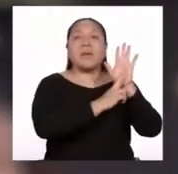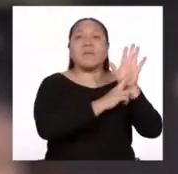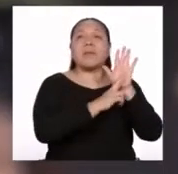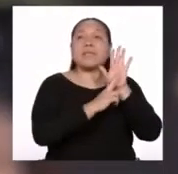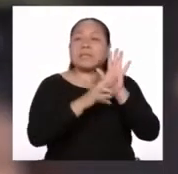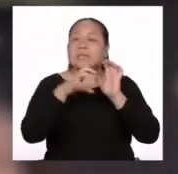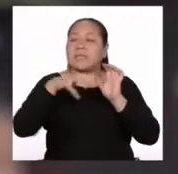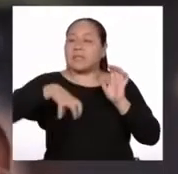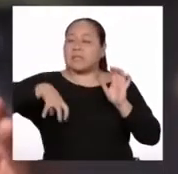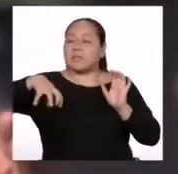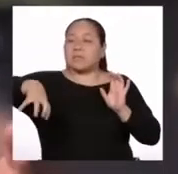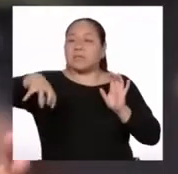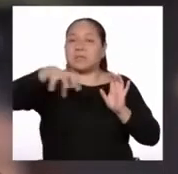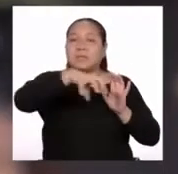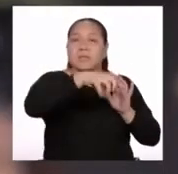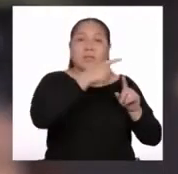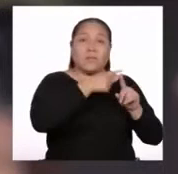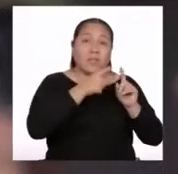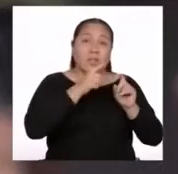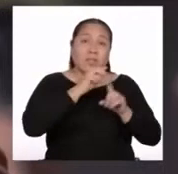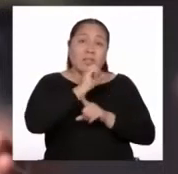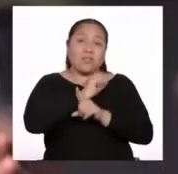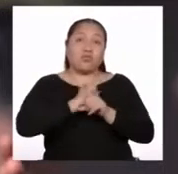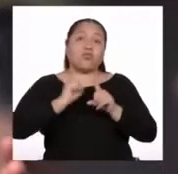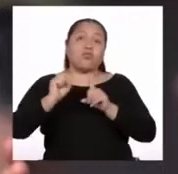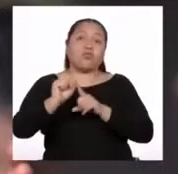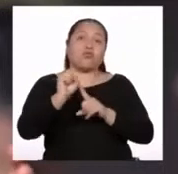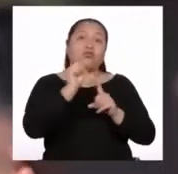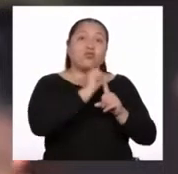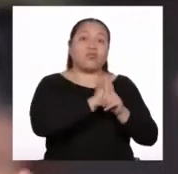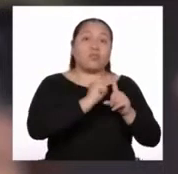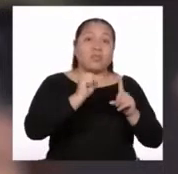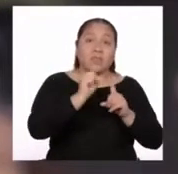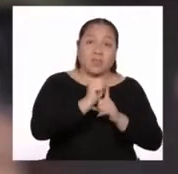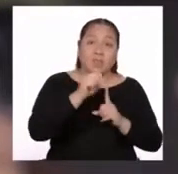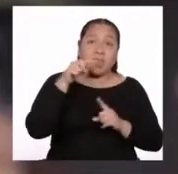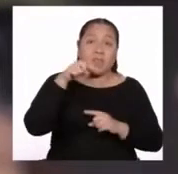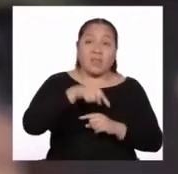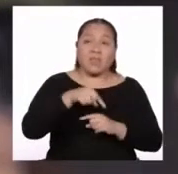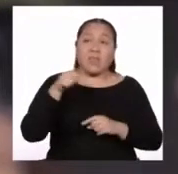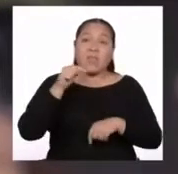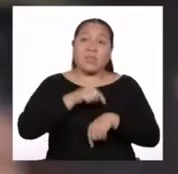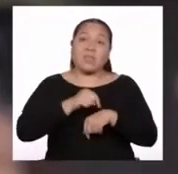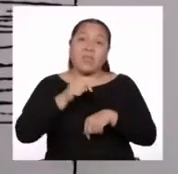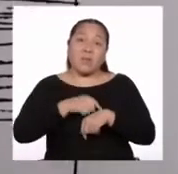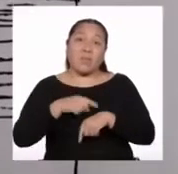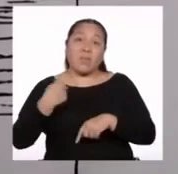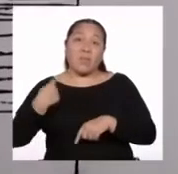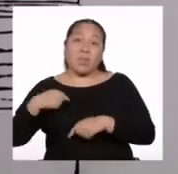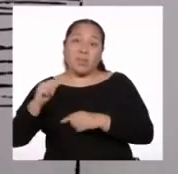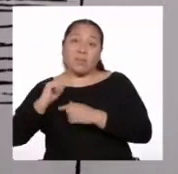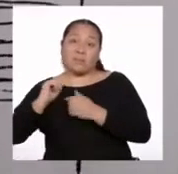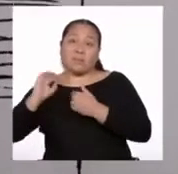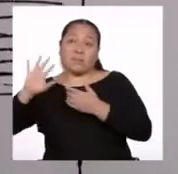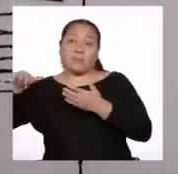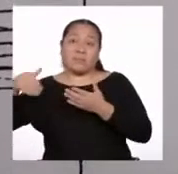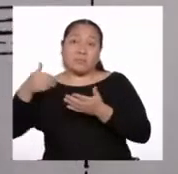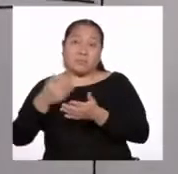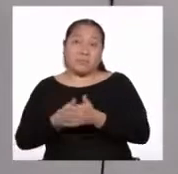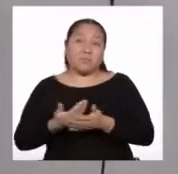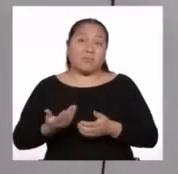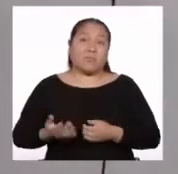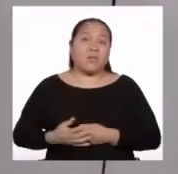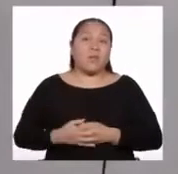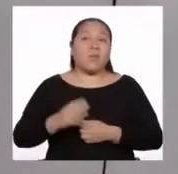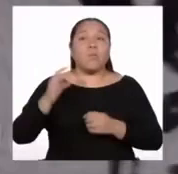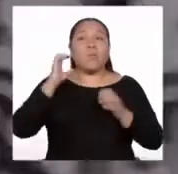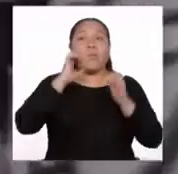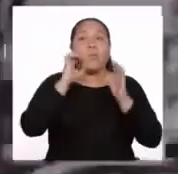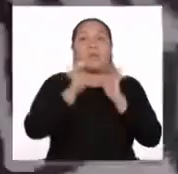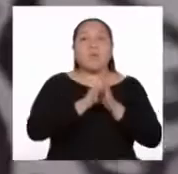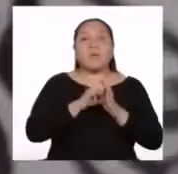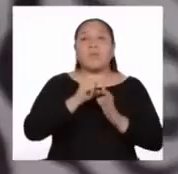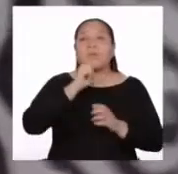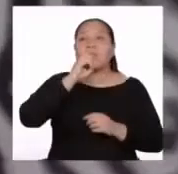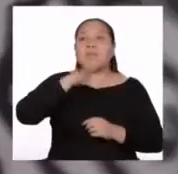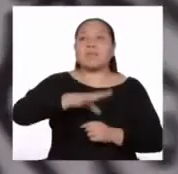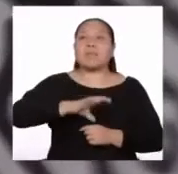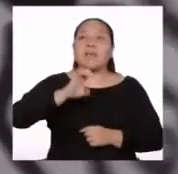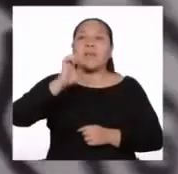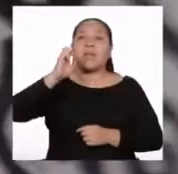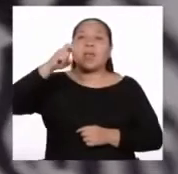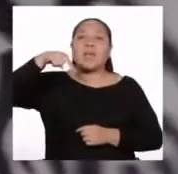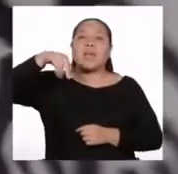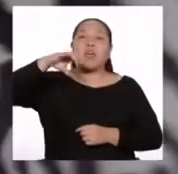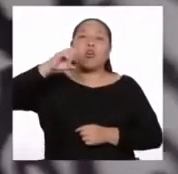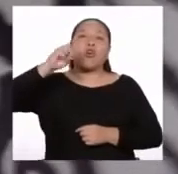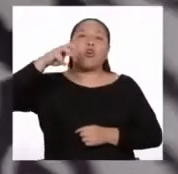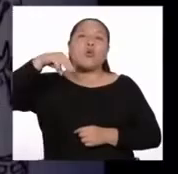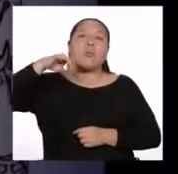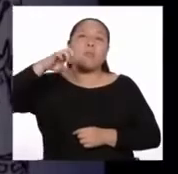los segmentos sociales que se dan en la época de la colonia. Nos va a hablar, por ejemplo, de los encomenderos, nos